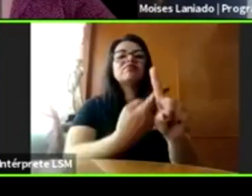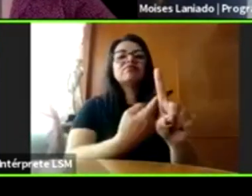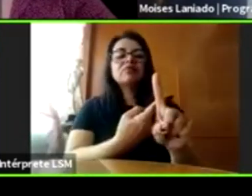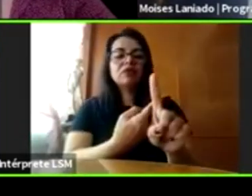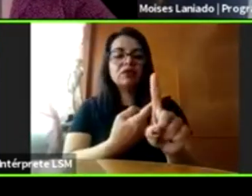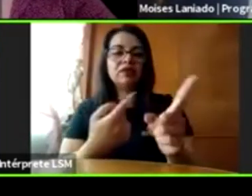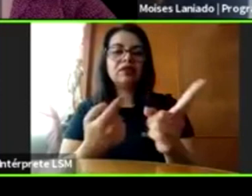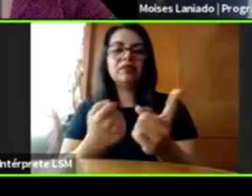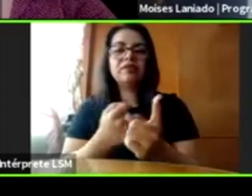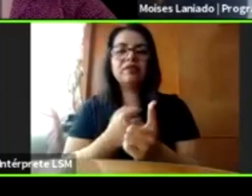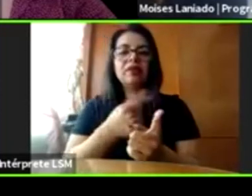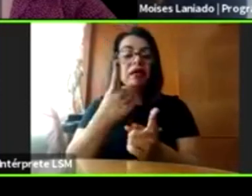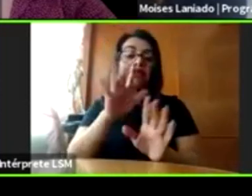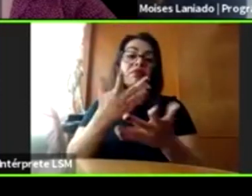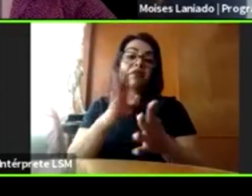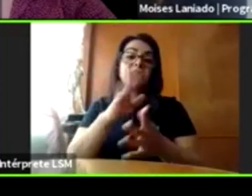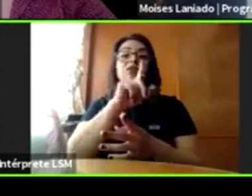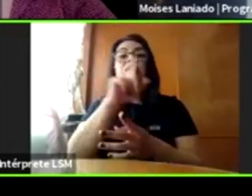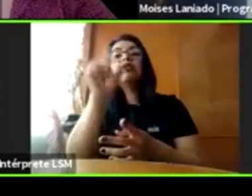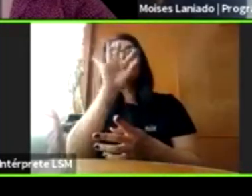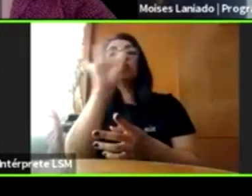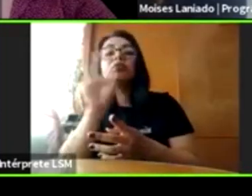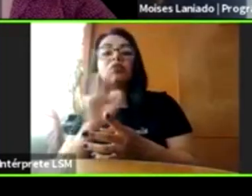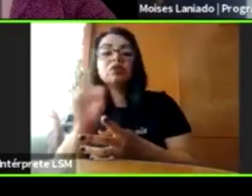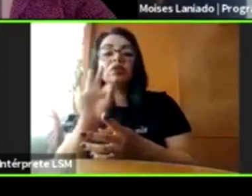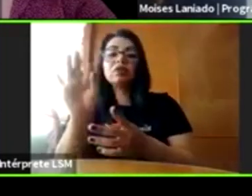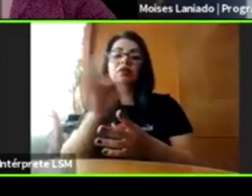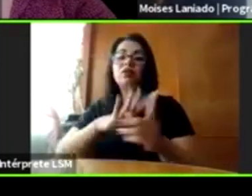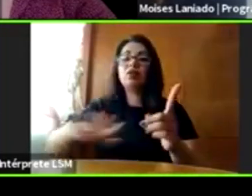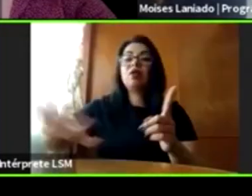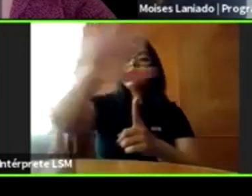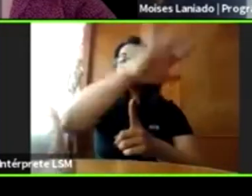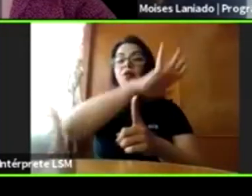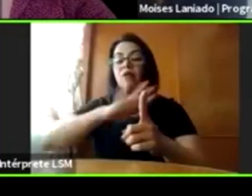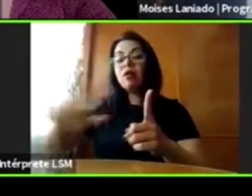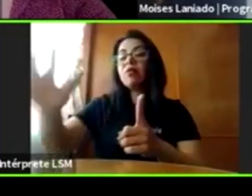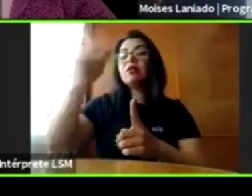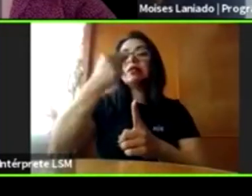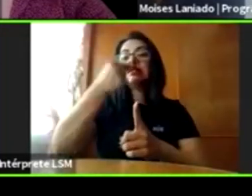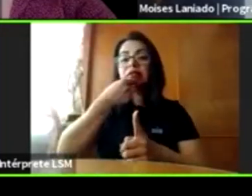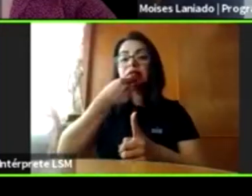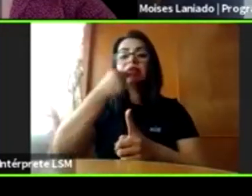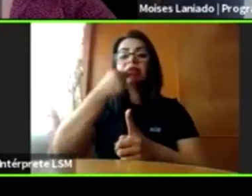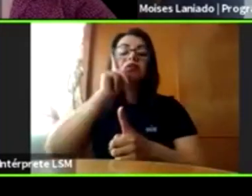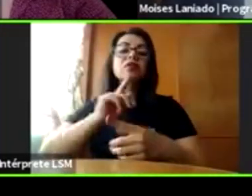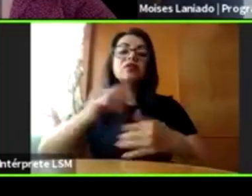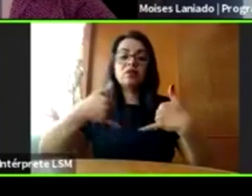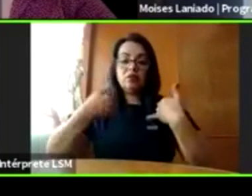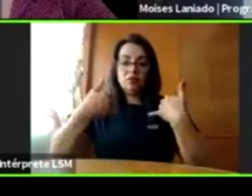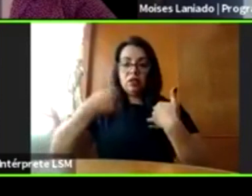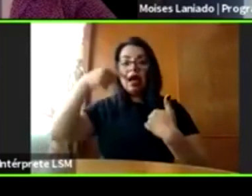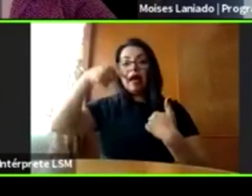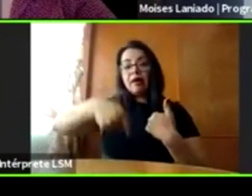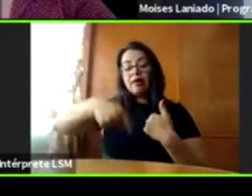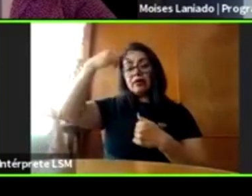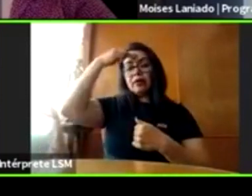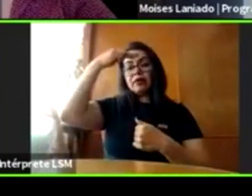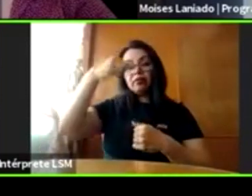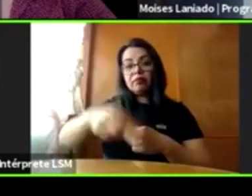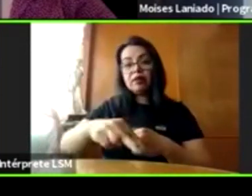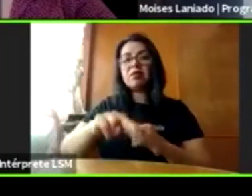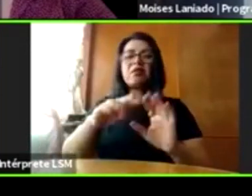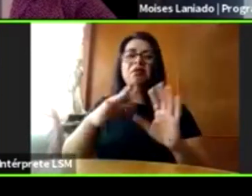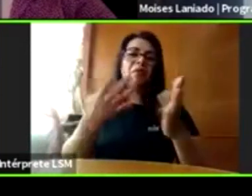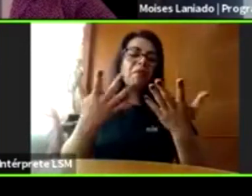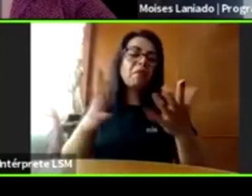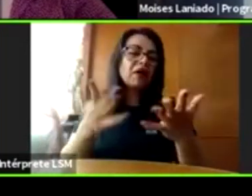la población de niños, niñas y adolescentes. Y ese porcentaje, hablando de México, estamos hablando que más